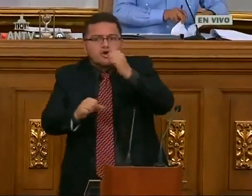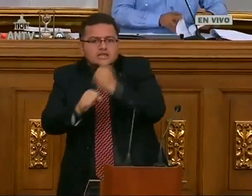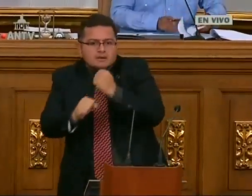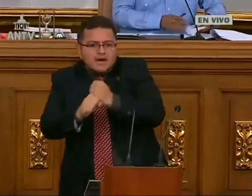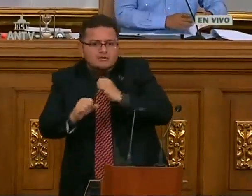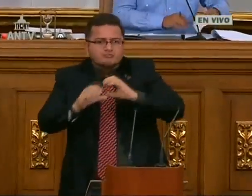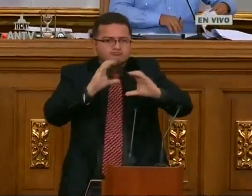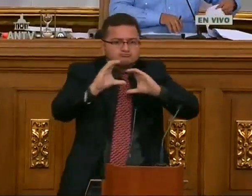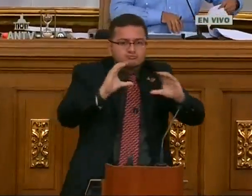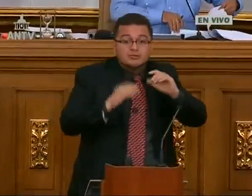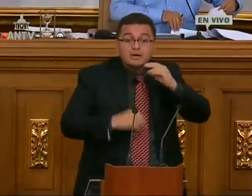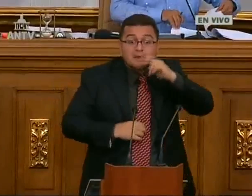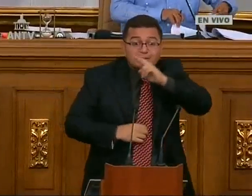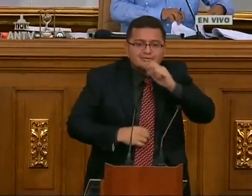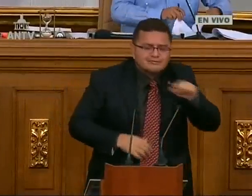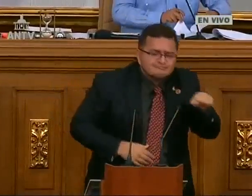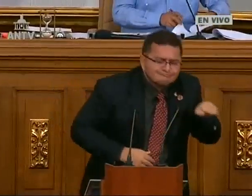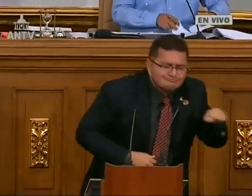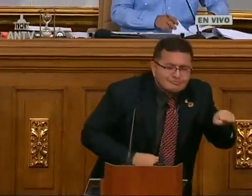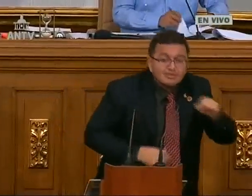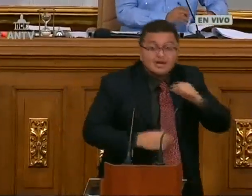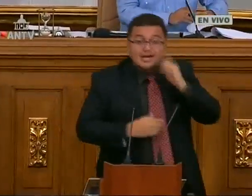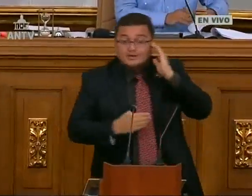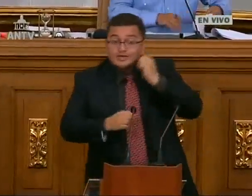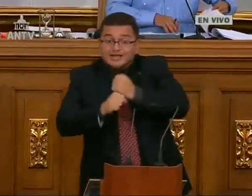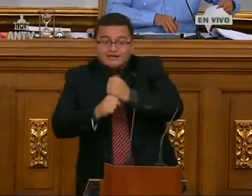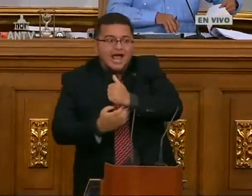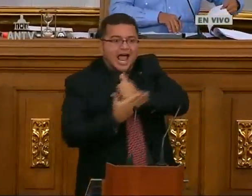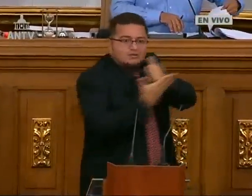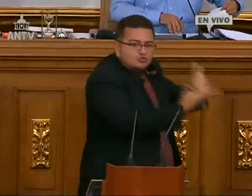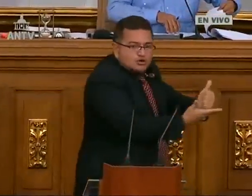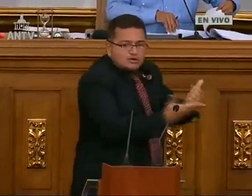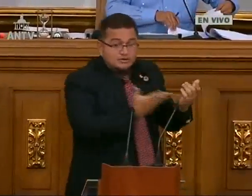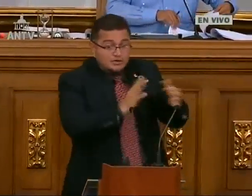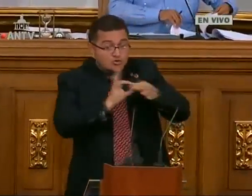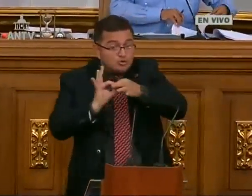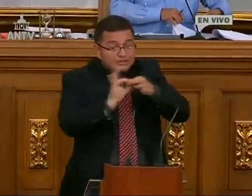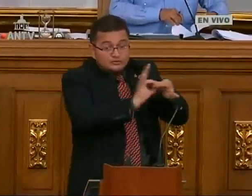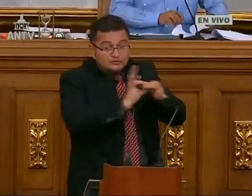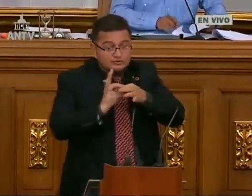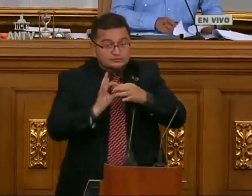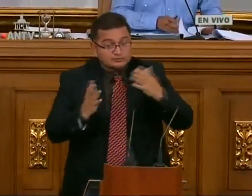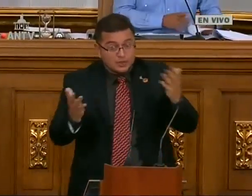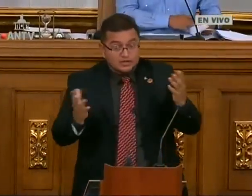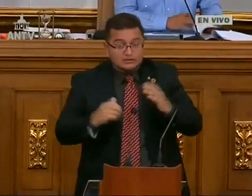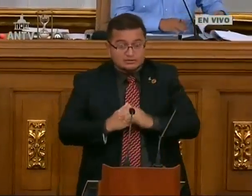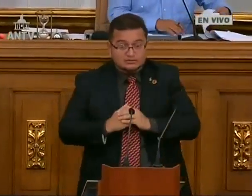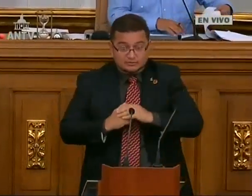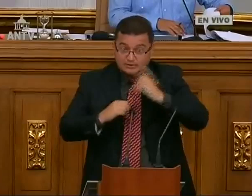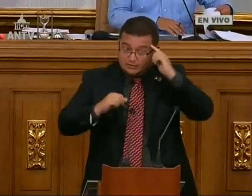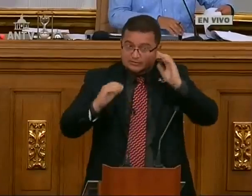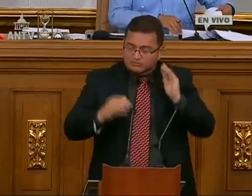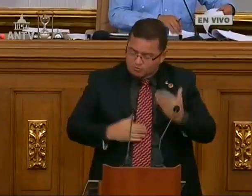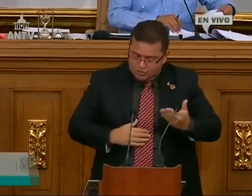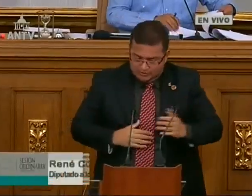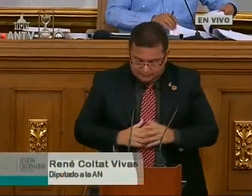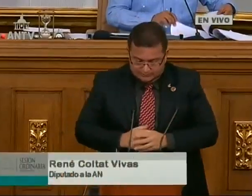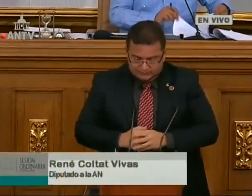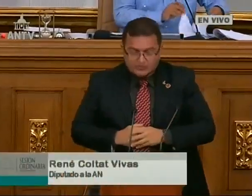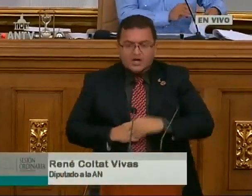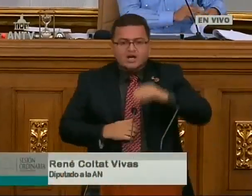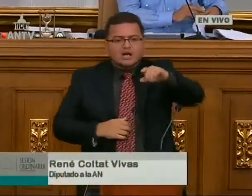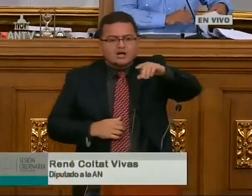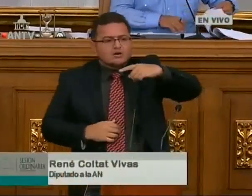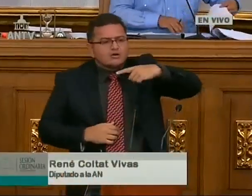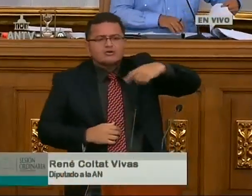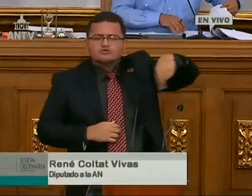Y quiero agradecer, pues, a su mamá, a su familia, que ha sido de aporte y ha sido de unidad para esta